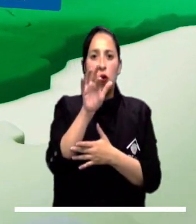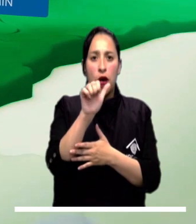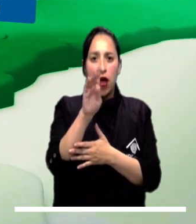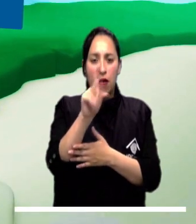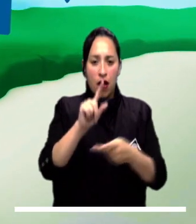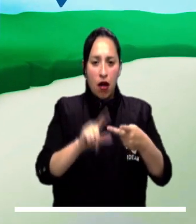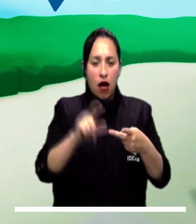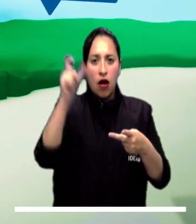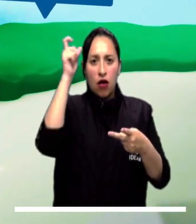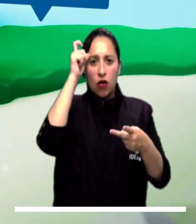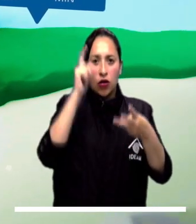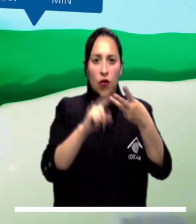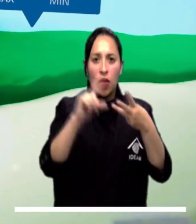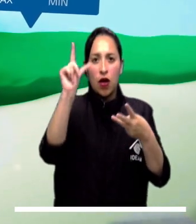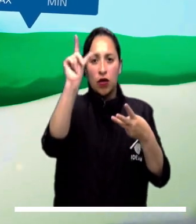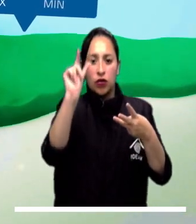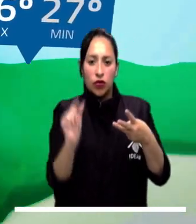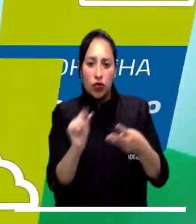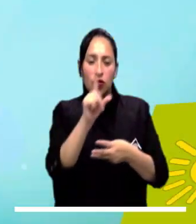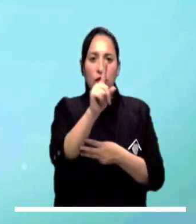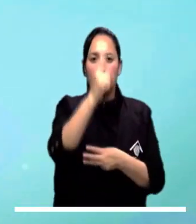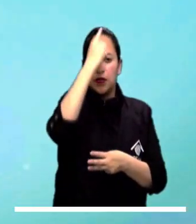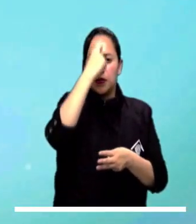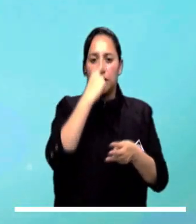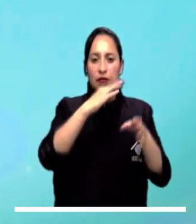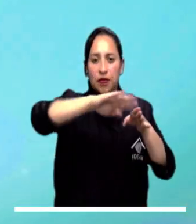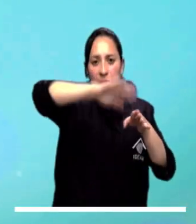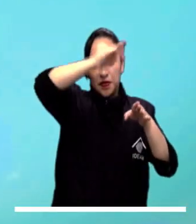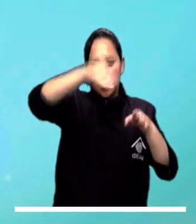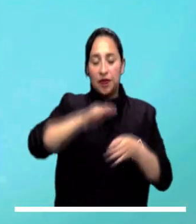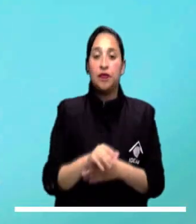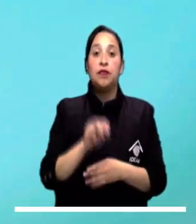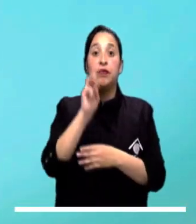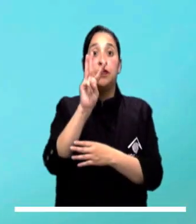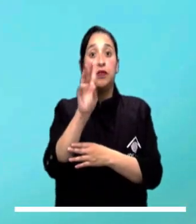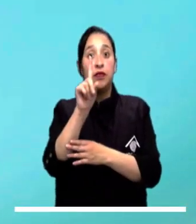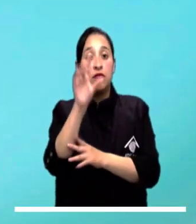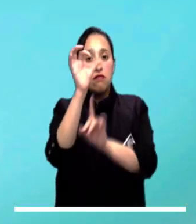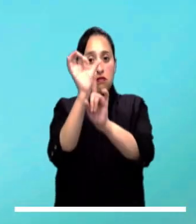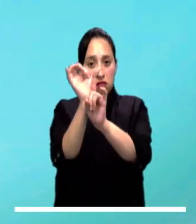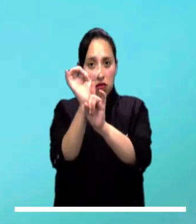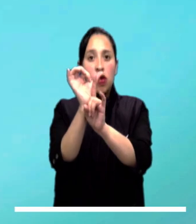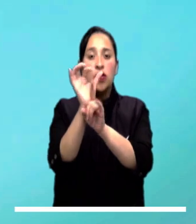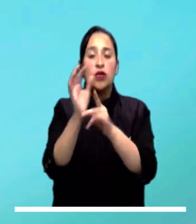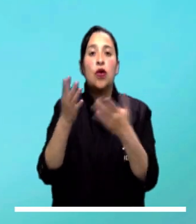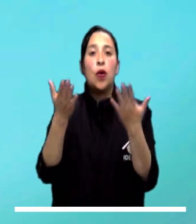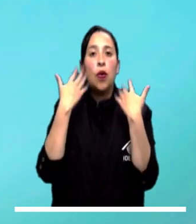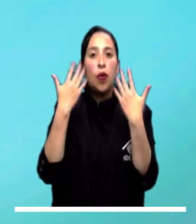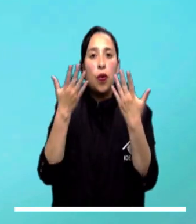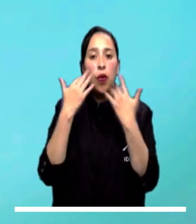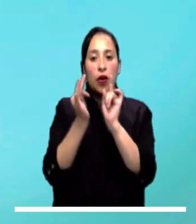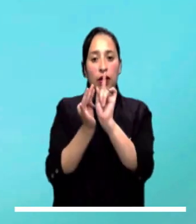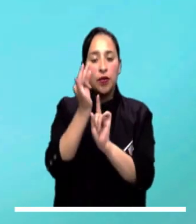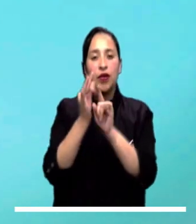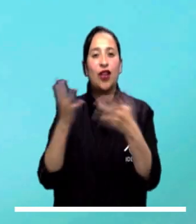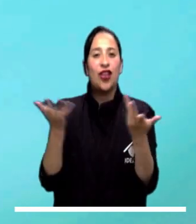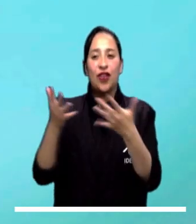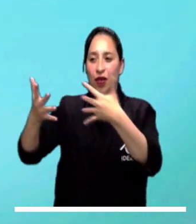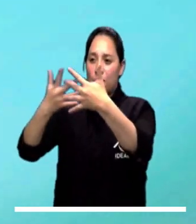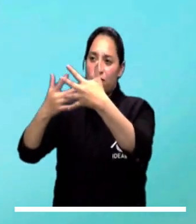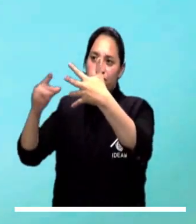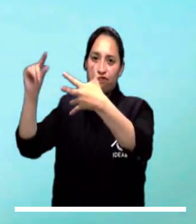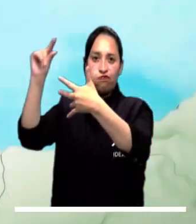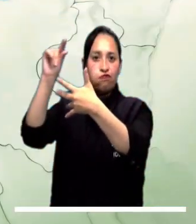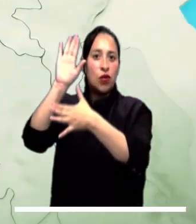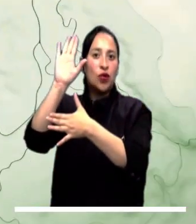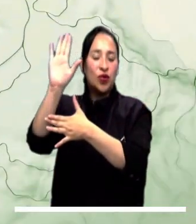Córdoba, Sucre e inmediaciones de la Sierra Nevada de Santa Marta. 31 grados centígrados podría ser la temperatura máxima en el archipiélago de